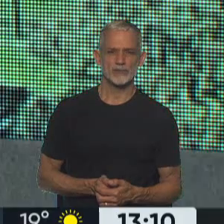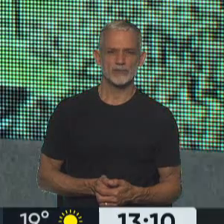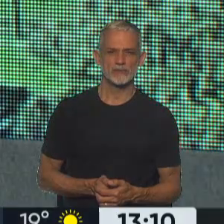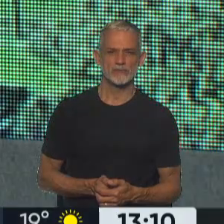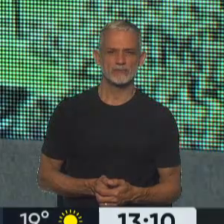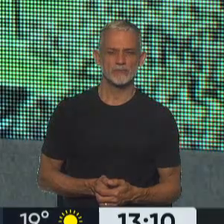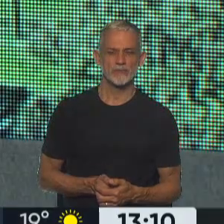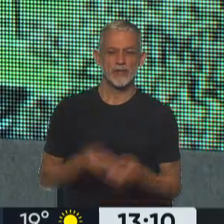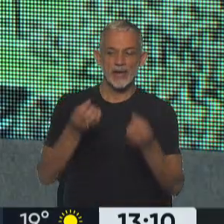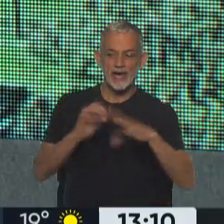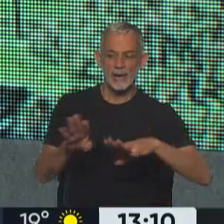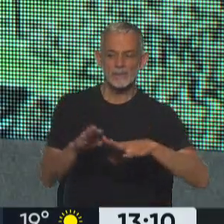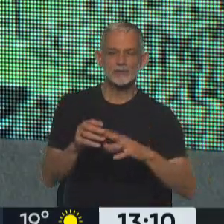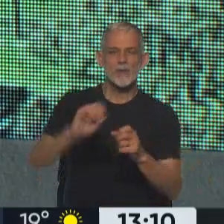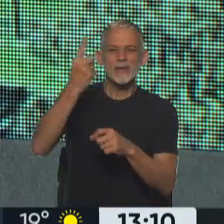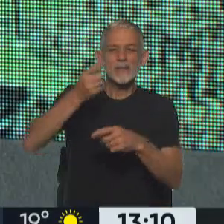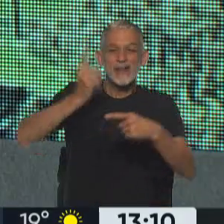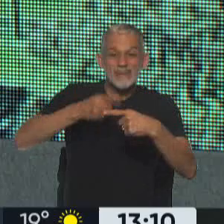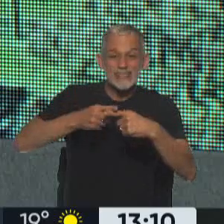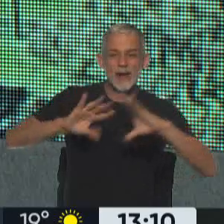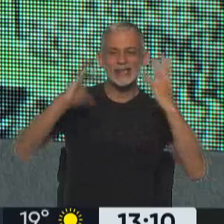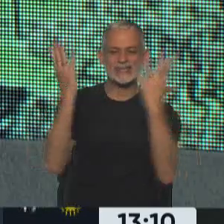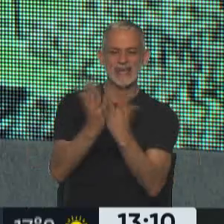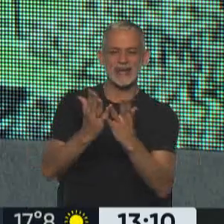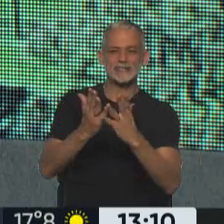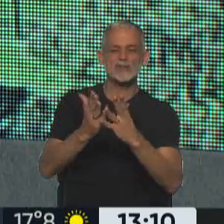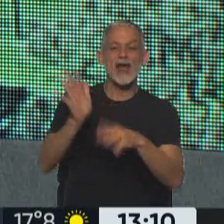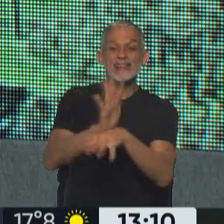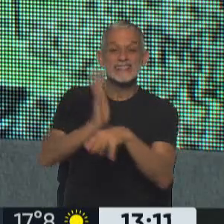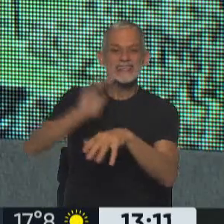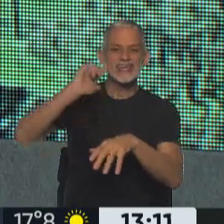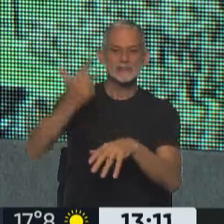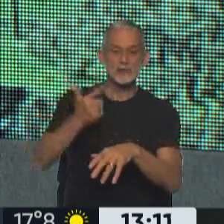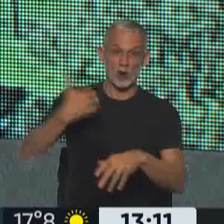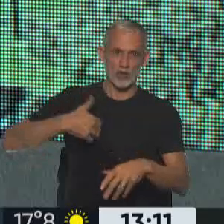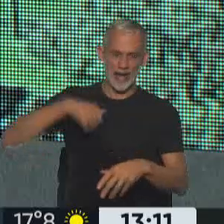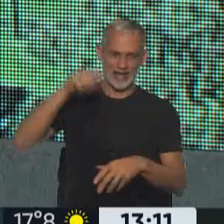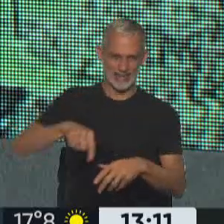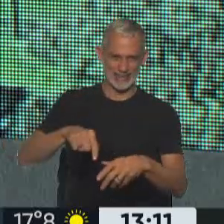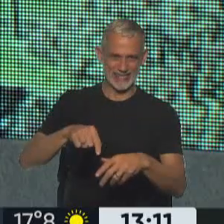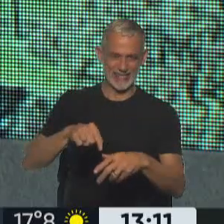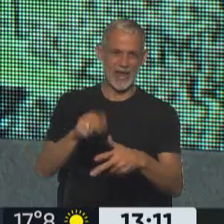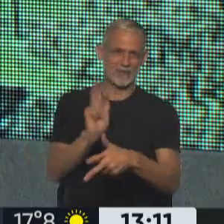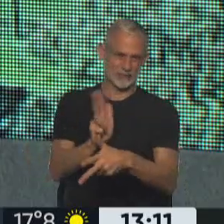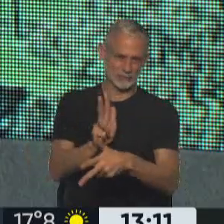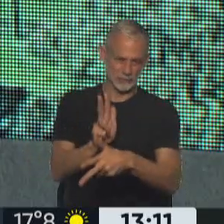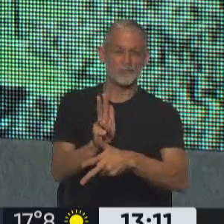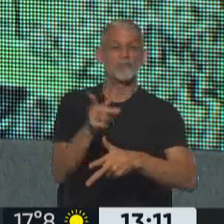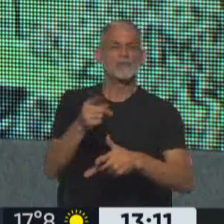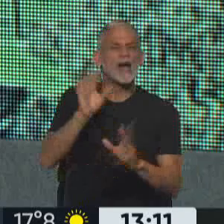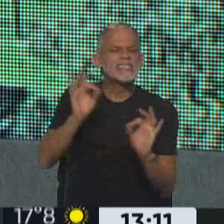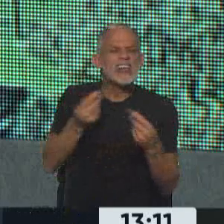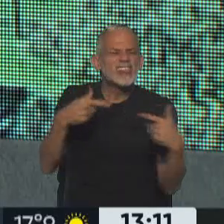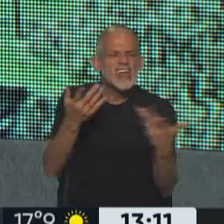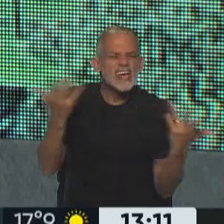Y arrancó el primer festival internacional de cine sordo en la República Argentina y claro, queremos saber de qué se